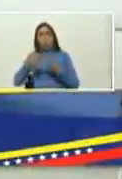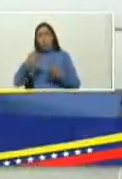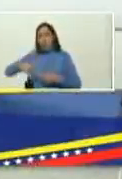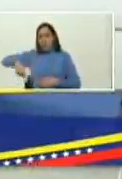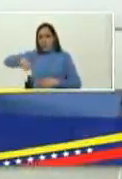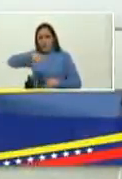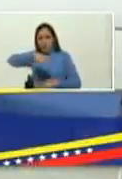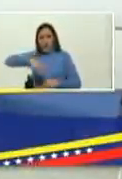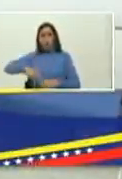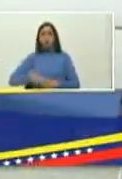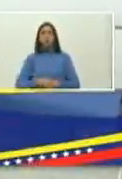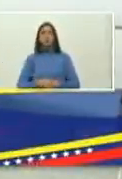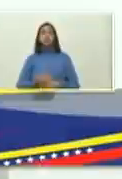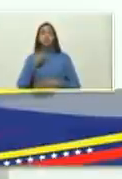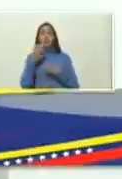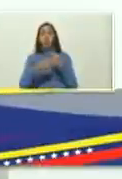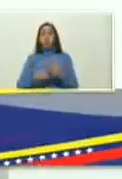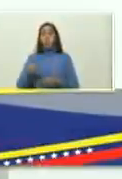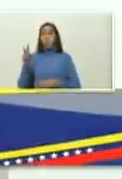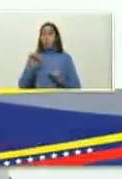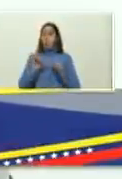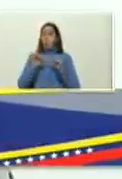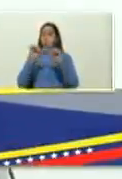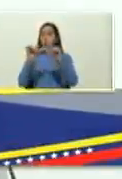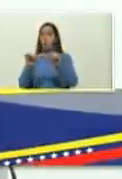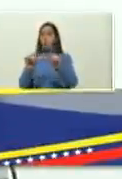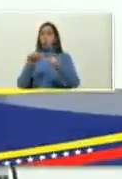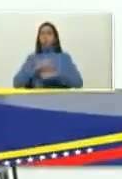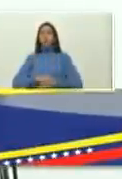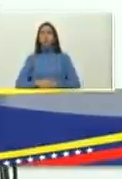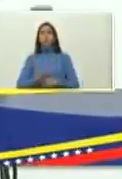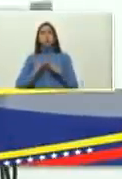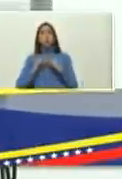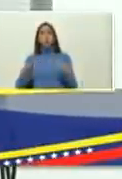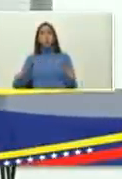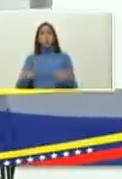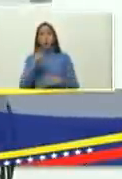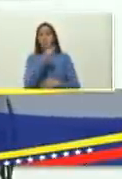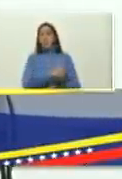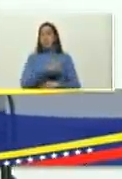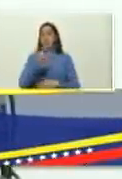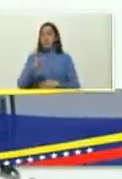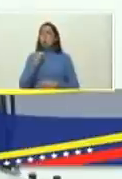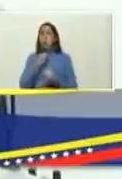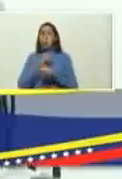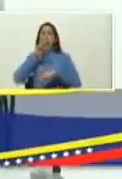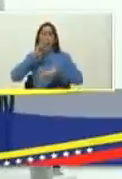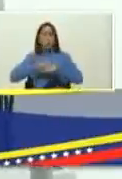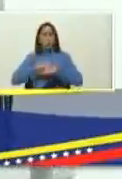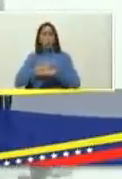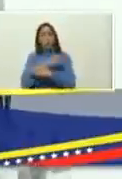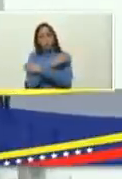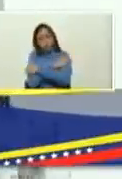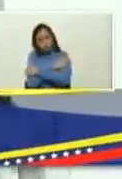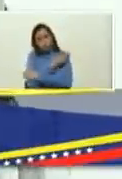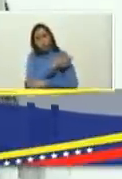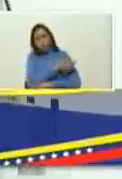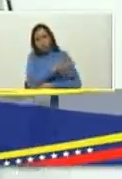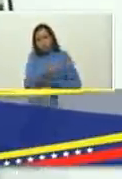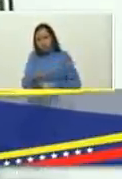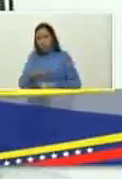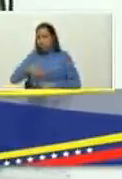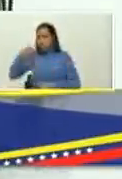de sacar un país adelante todo nuestro personal de salud les envío un fuerte abrazo son